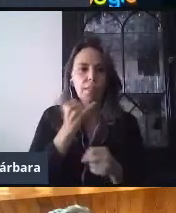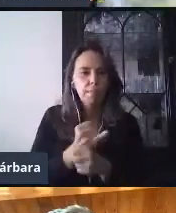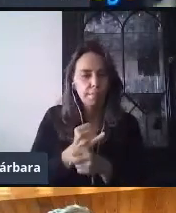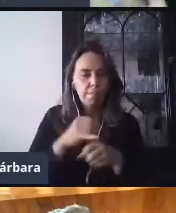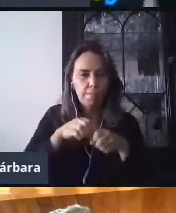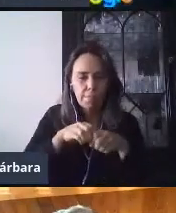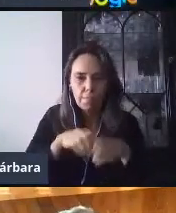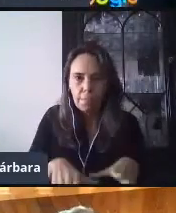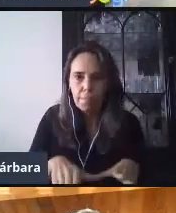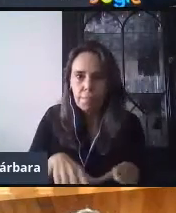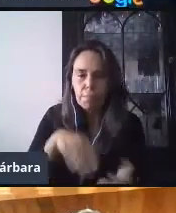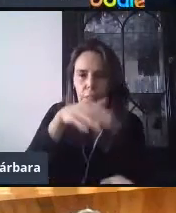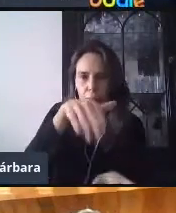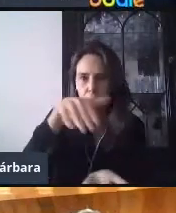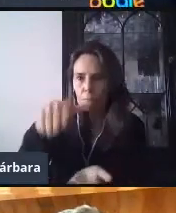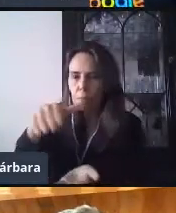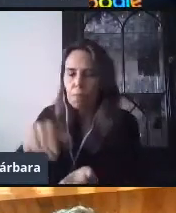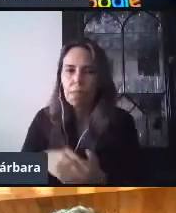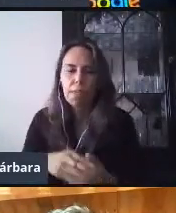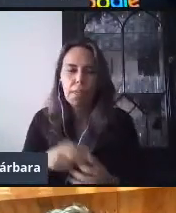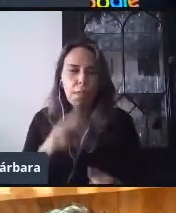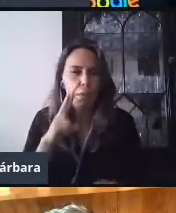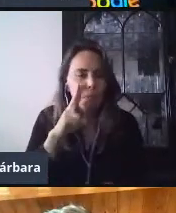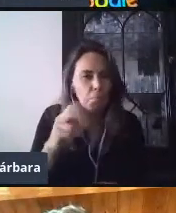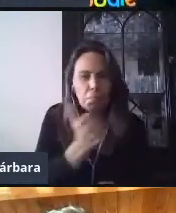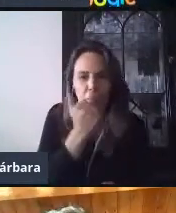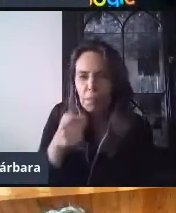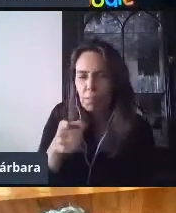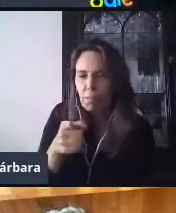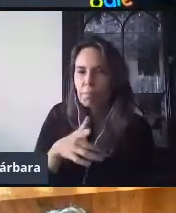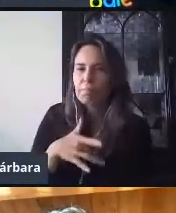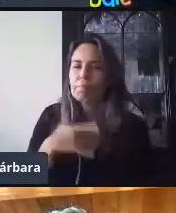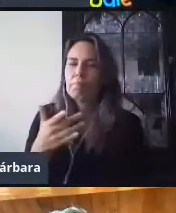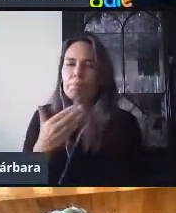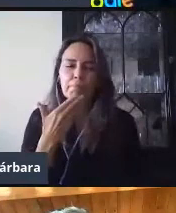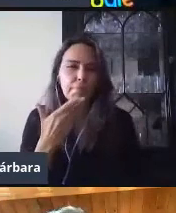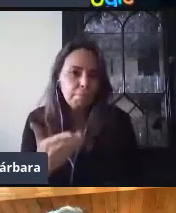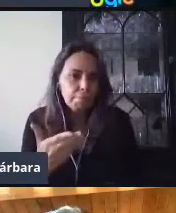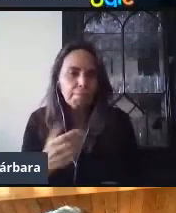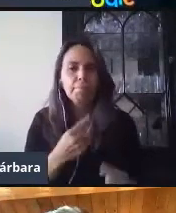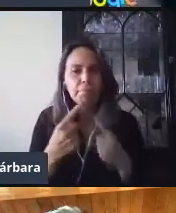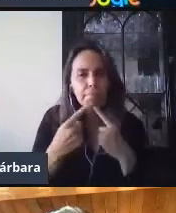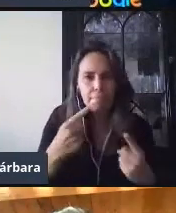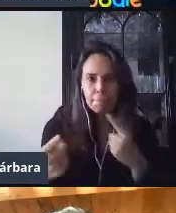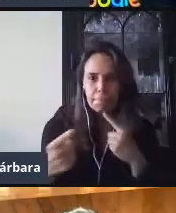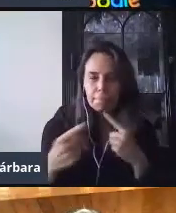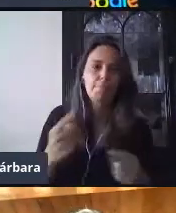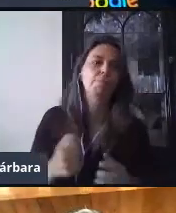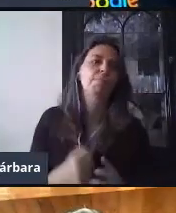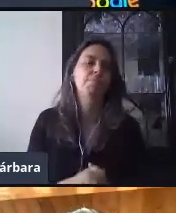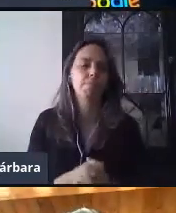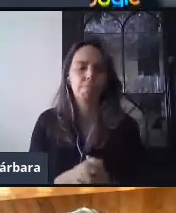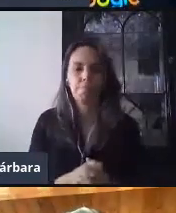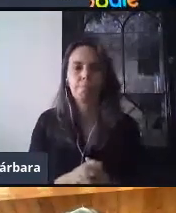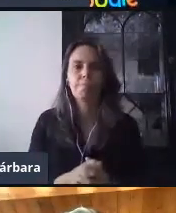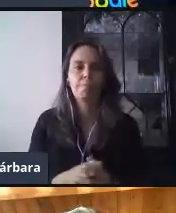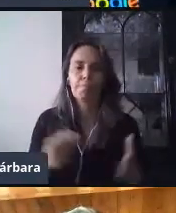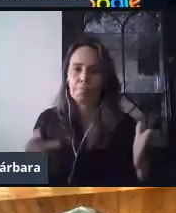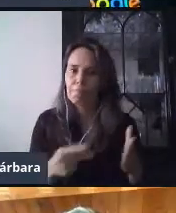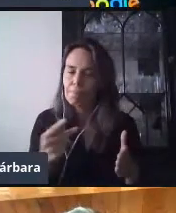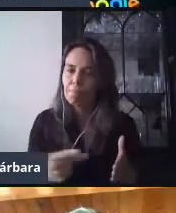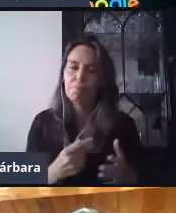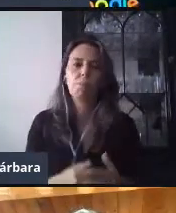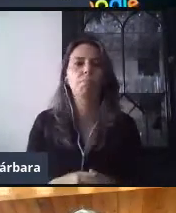cómo también se sienten sus estudiantes, apoyar en temas de retroalimentación, en temas de encuestas. Así que, pues, sean